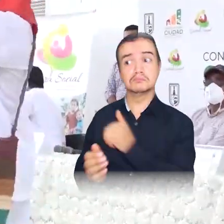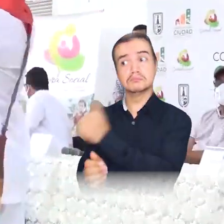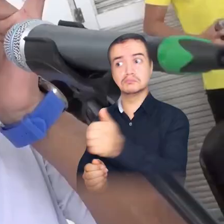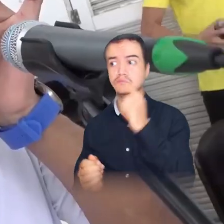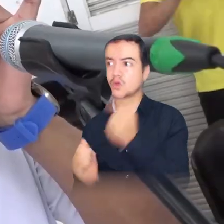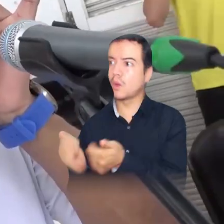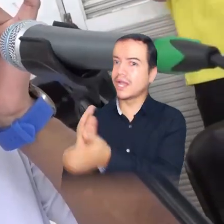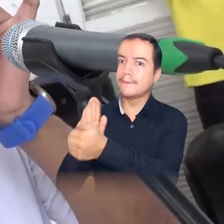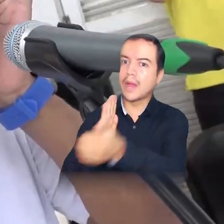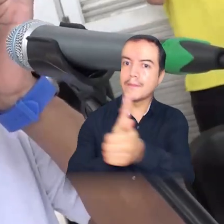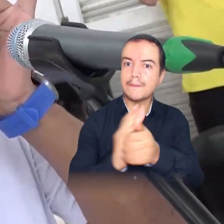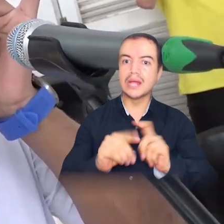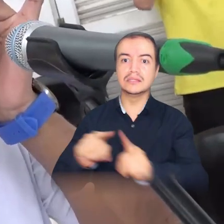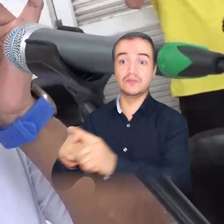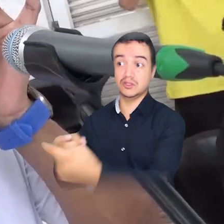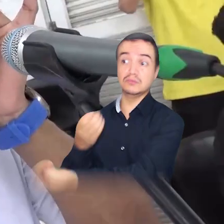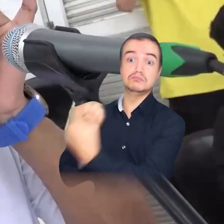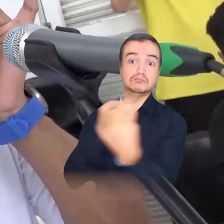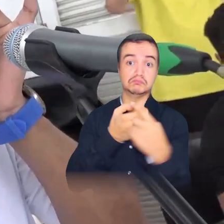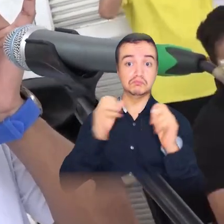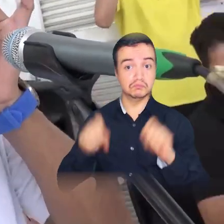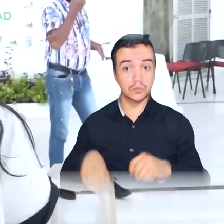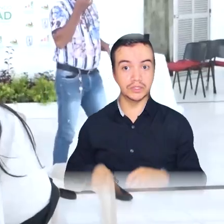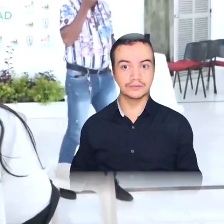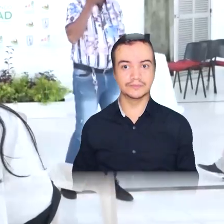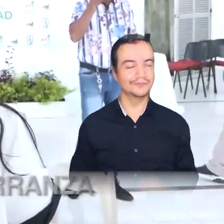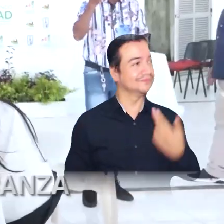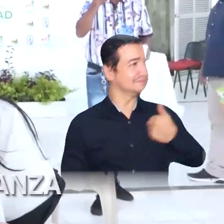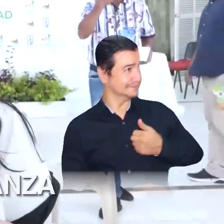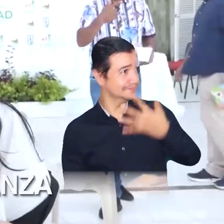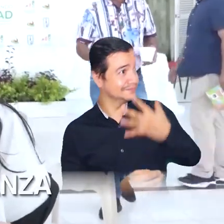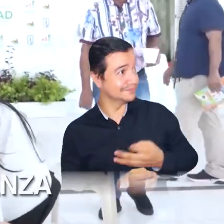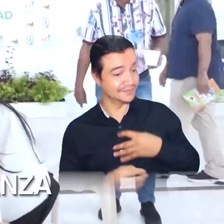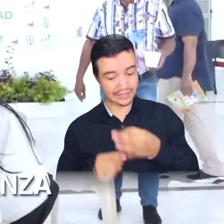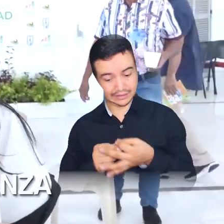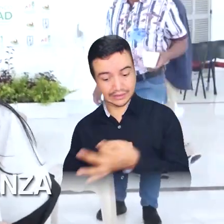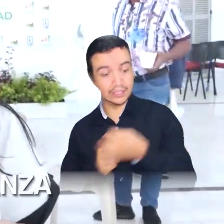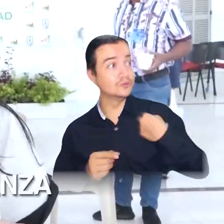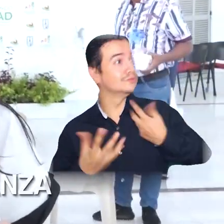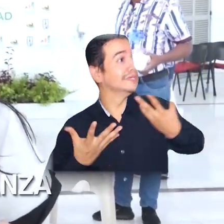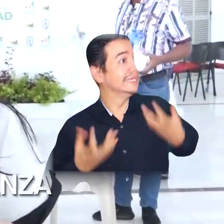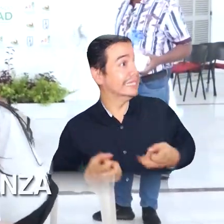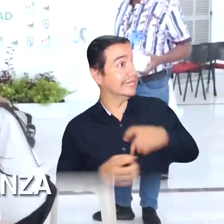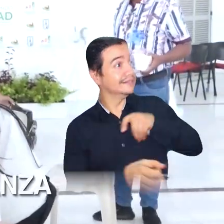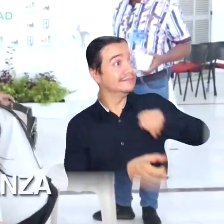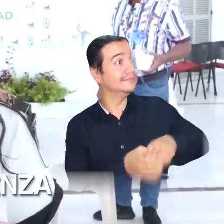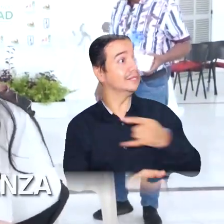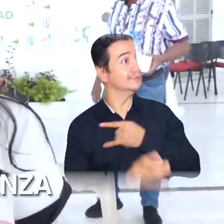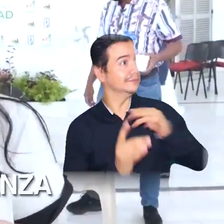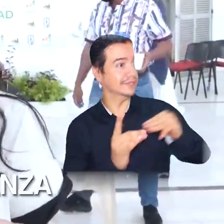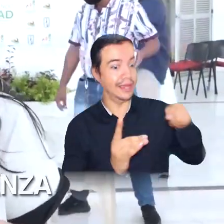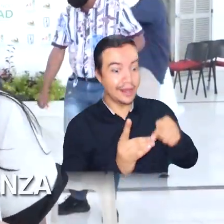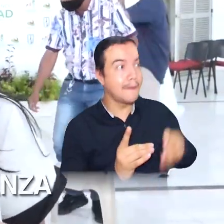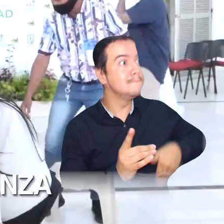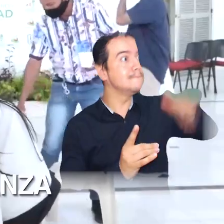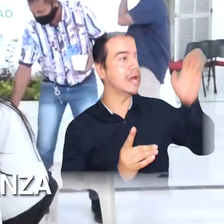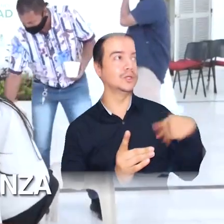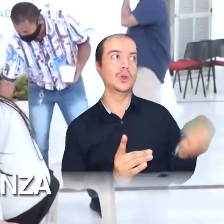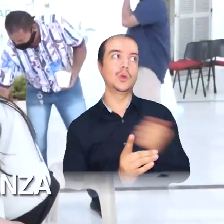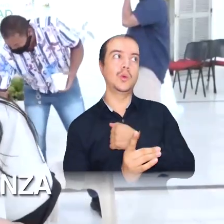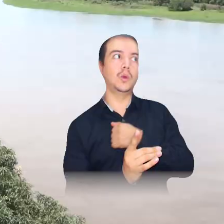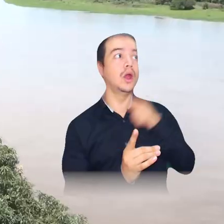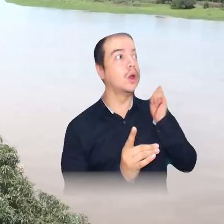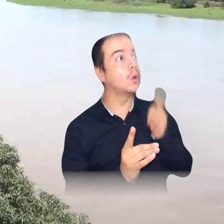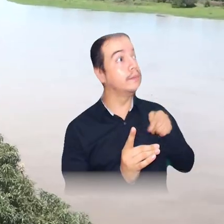más la tenga desarrollada pueda acceder. Todos los banqueños queremos acceder a la educación superior y más en la